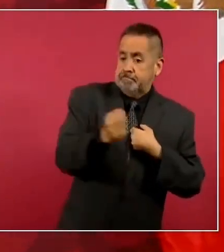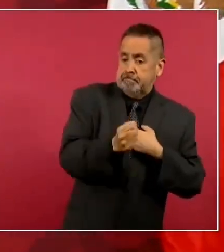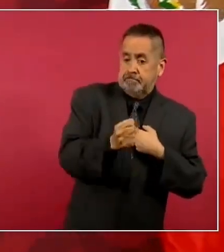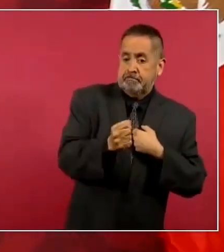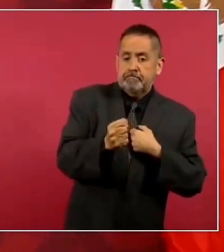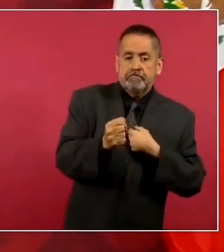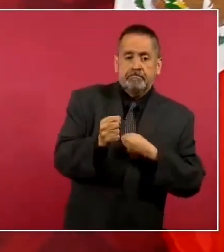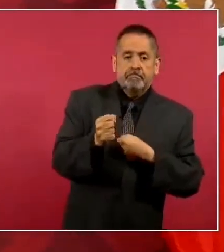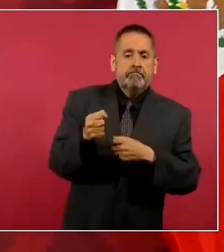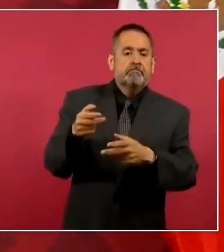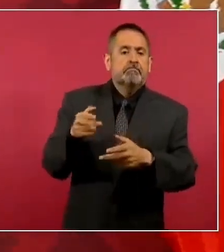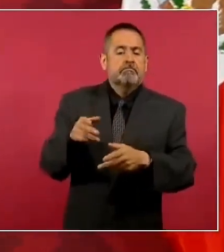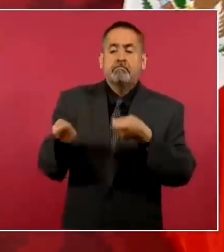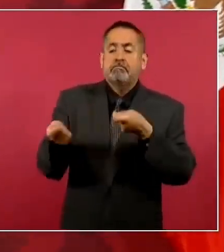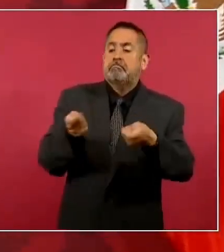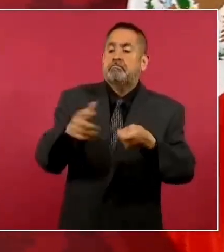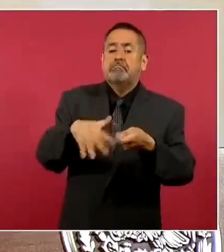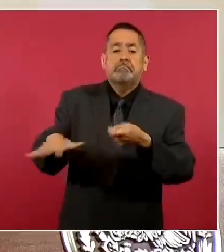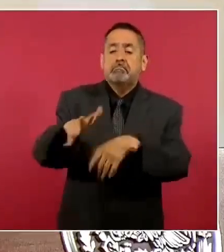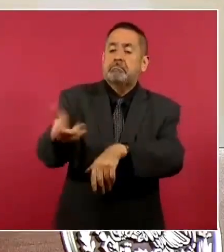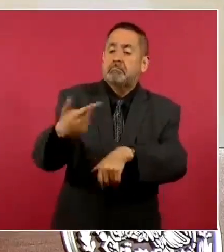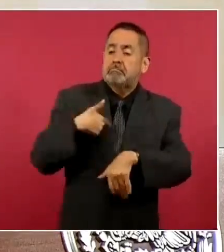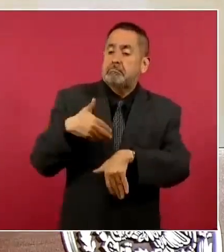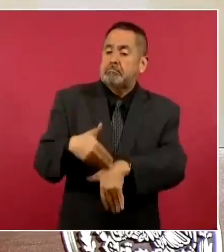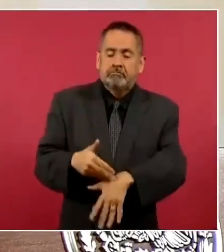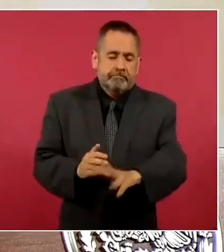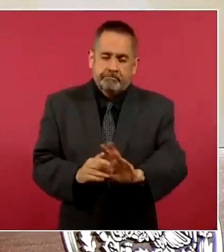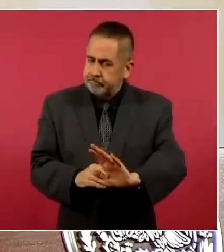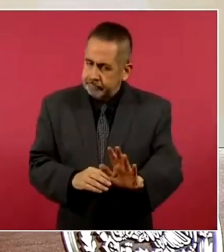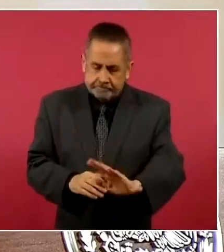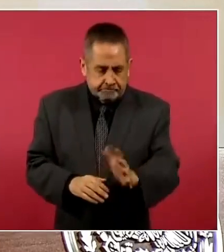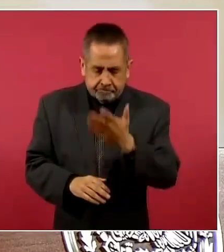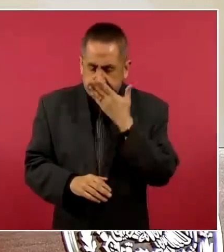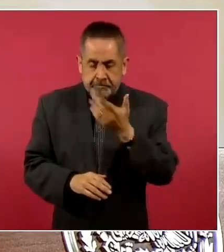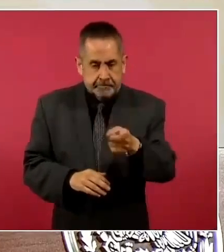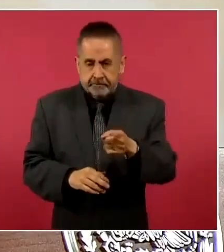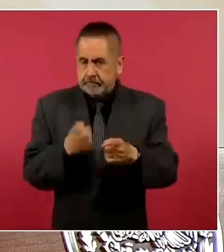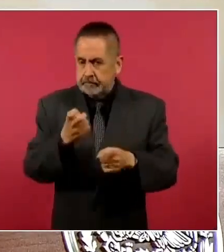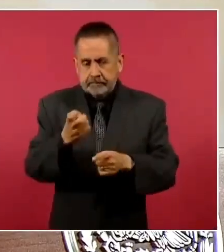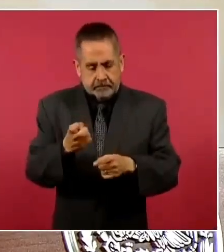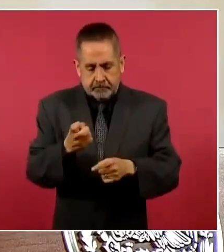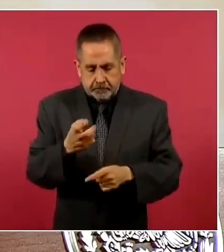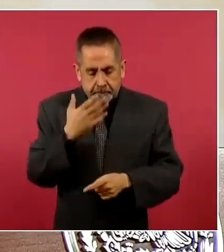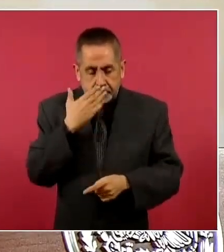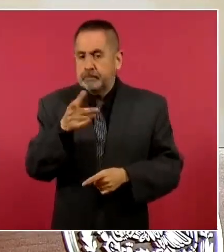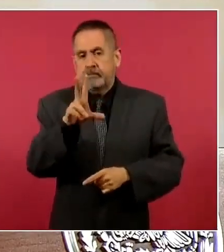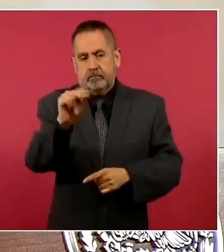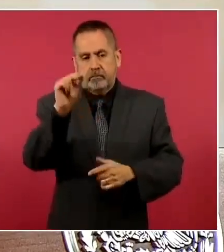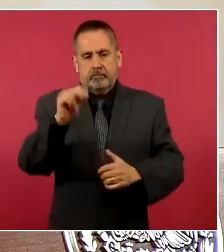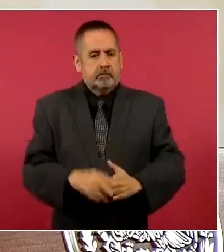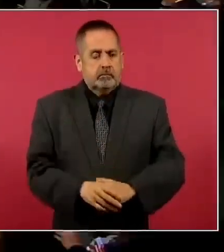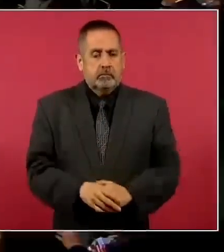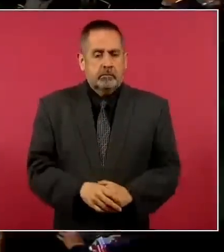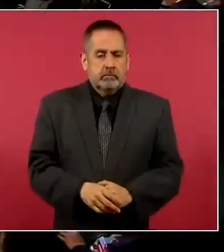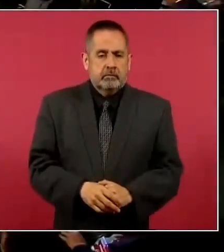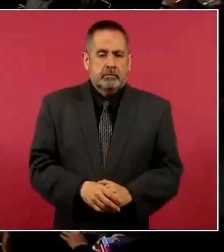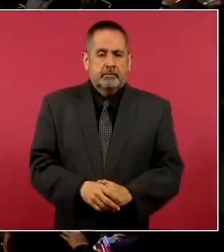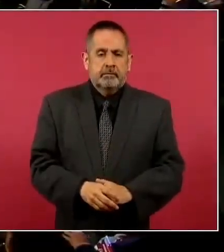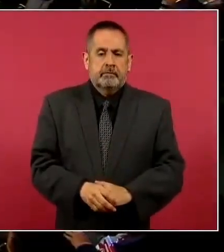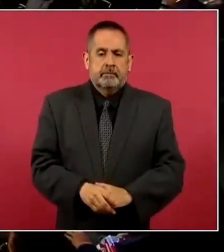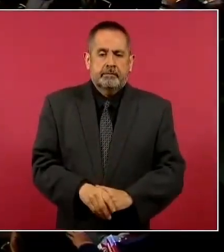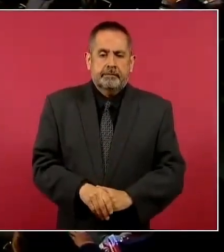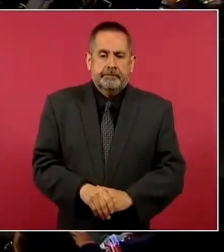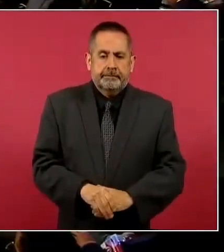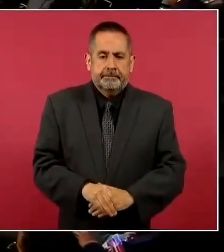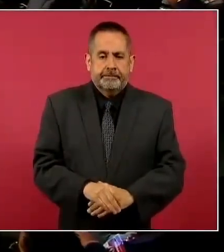manipular al pueblo y eso no se debe de permitir. ¿Cuáles cuarteles están decididos en